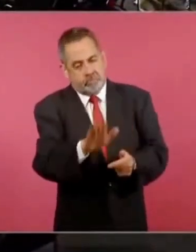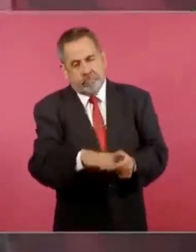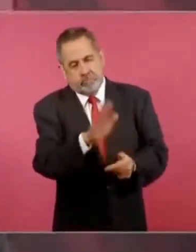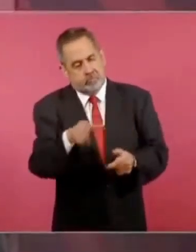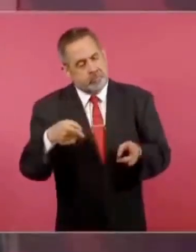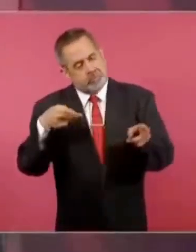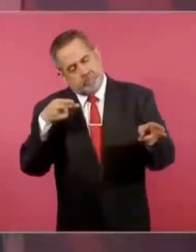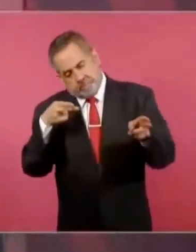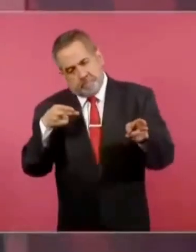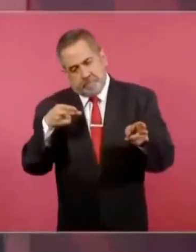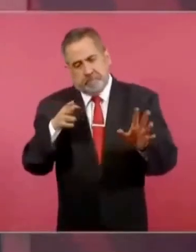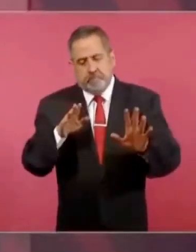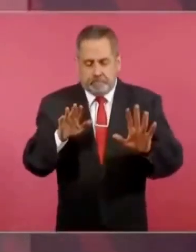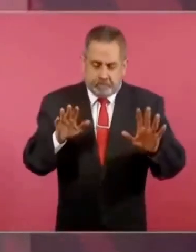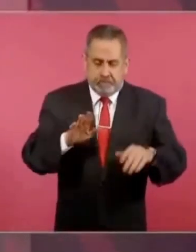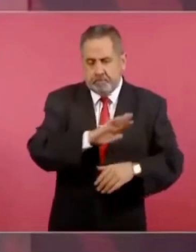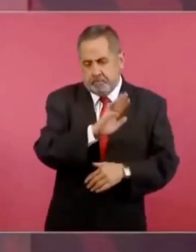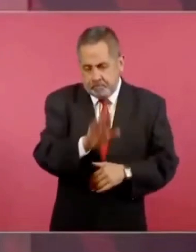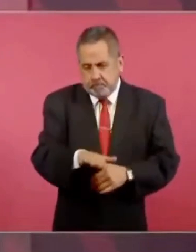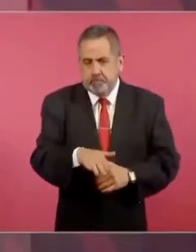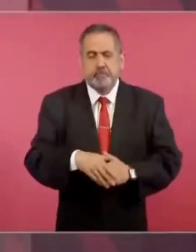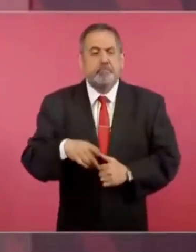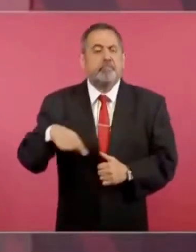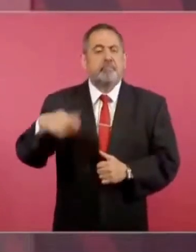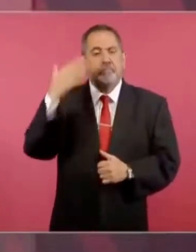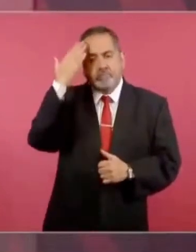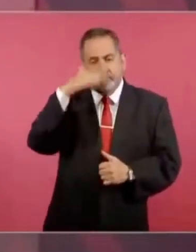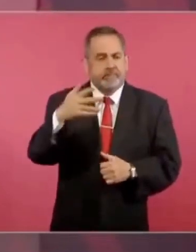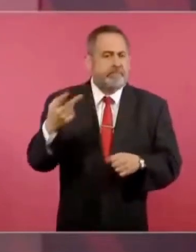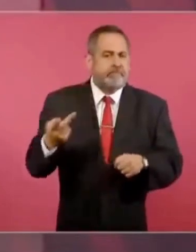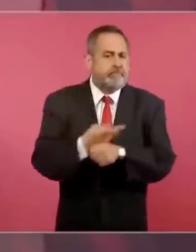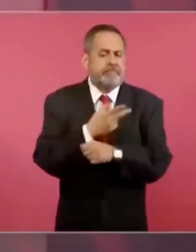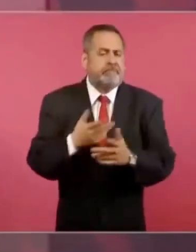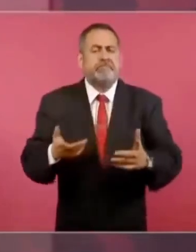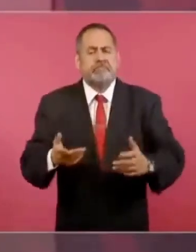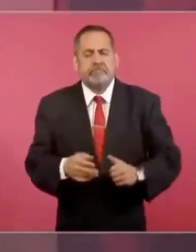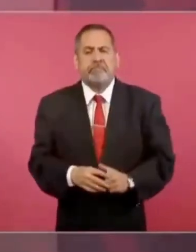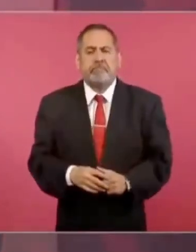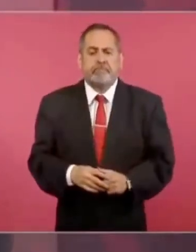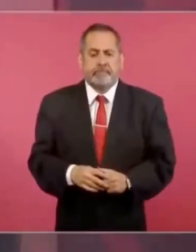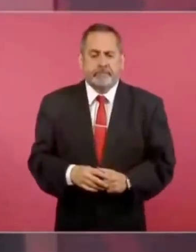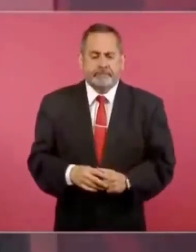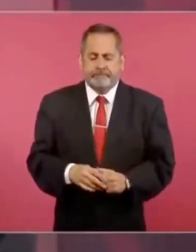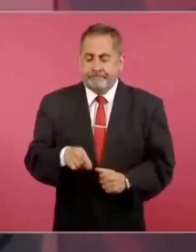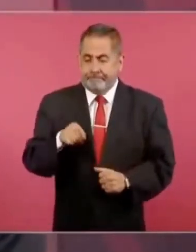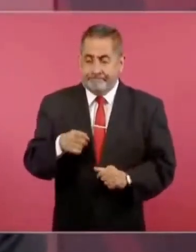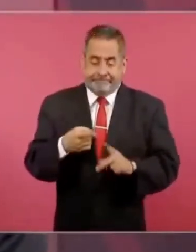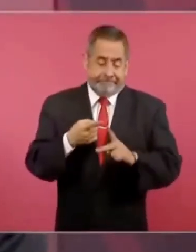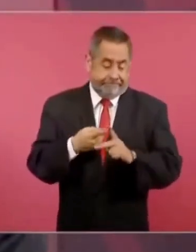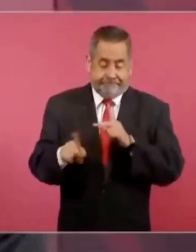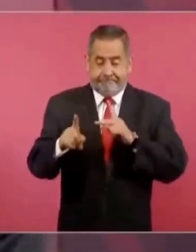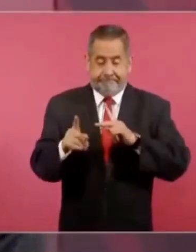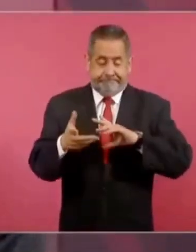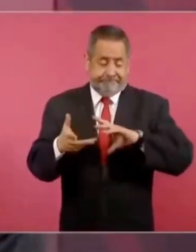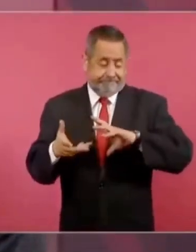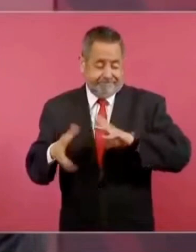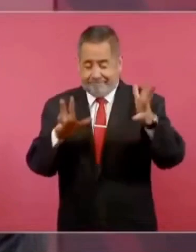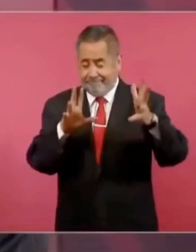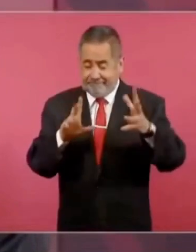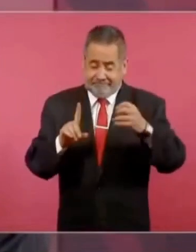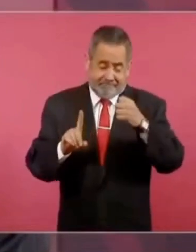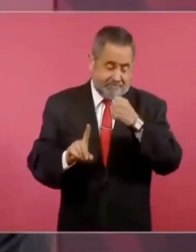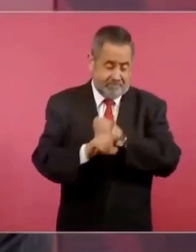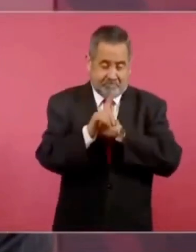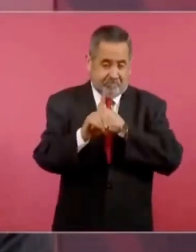se desata con mayor fuerza fuerza